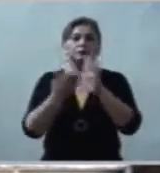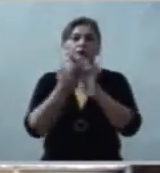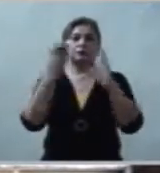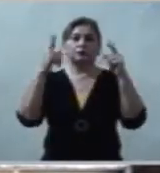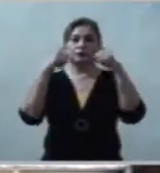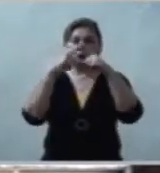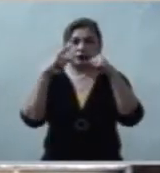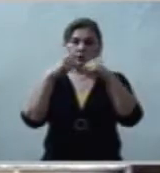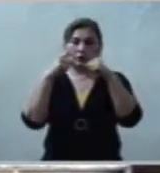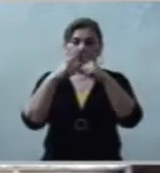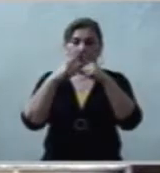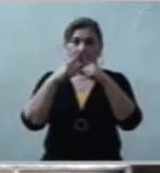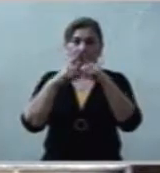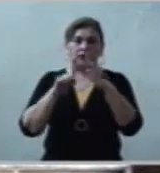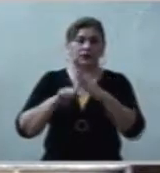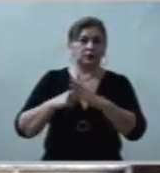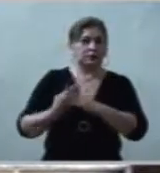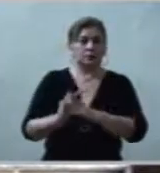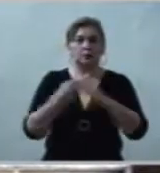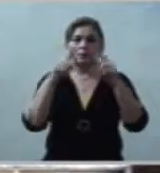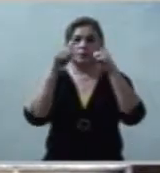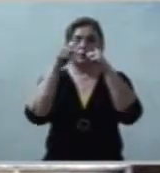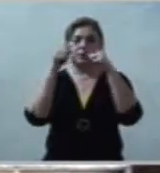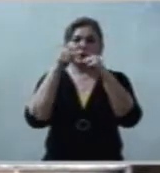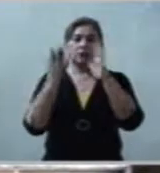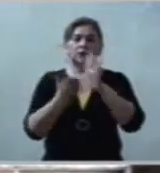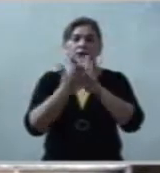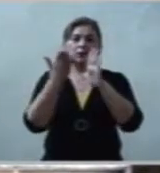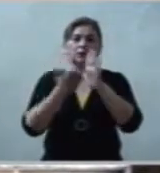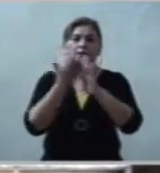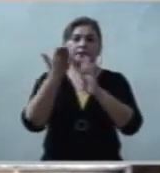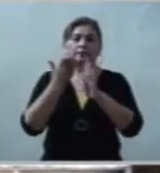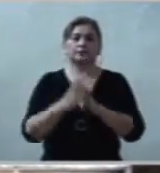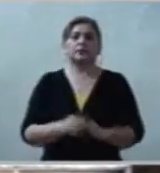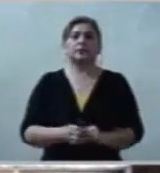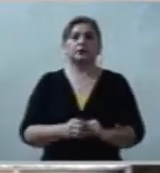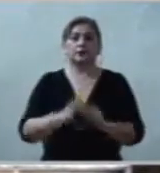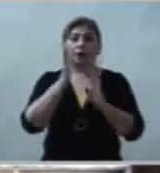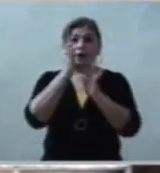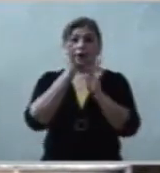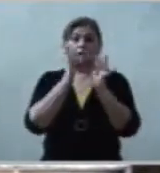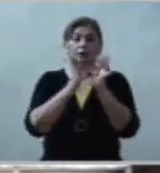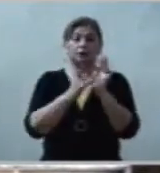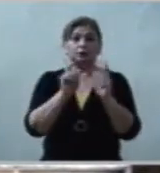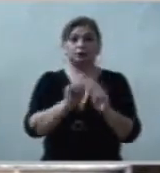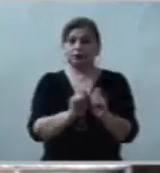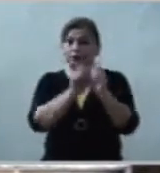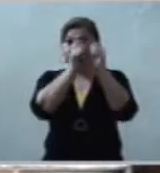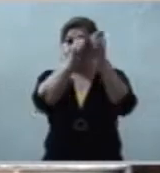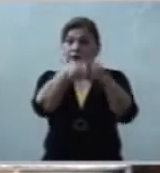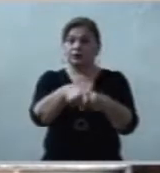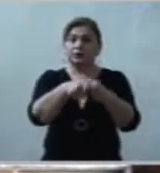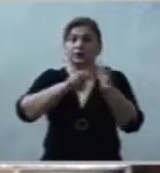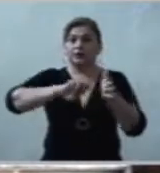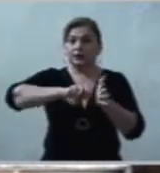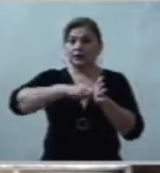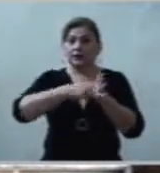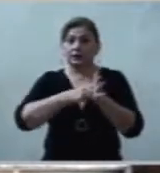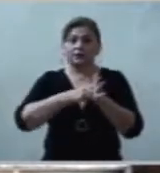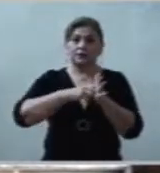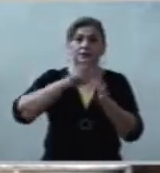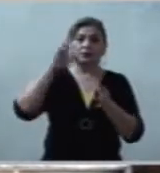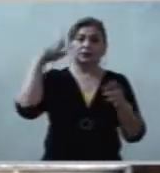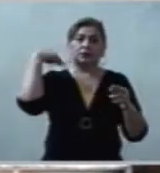edificaré mi iglesia. Y Jesús le da las llaves del reino de los